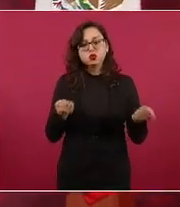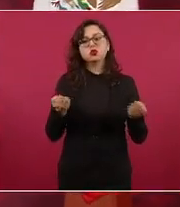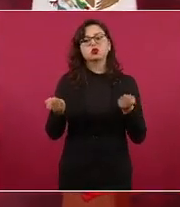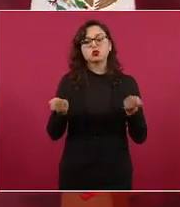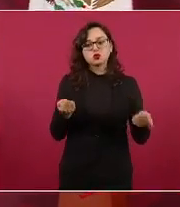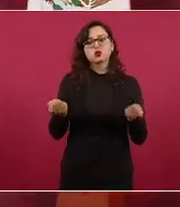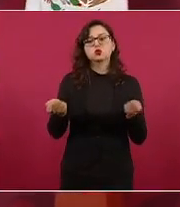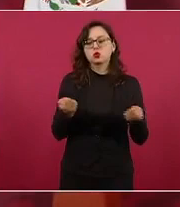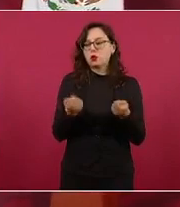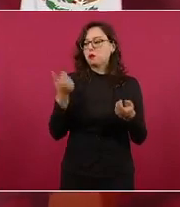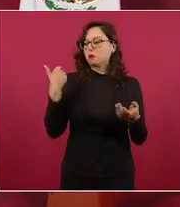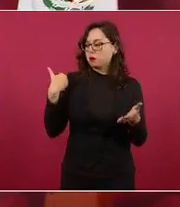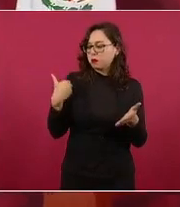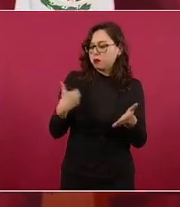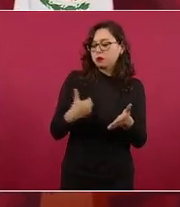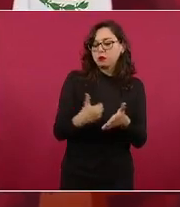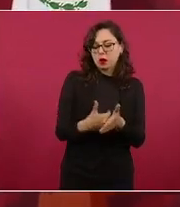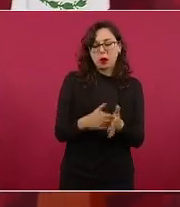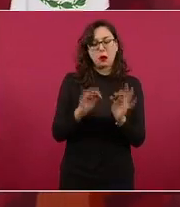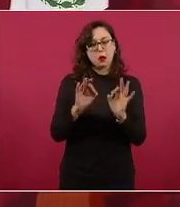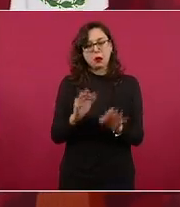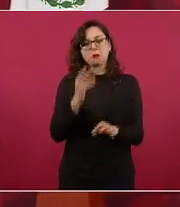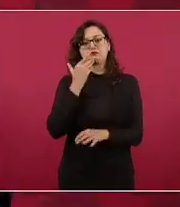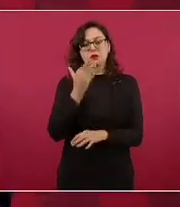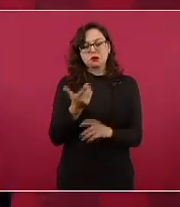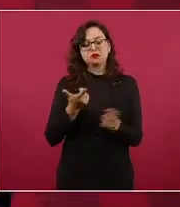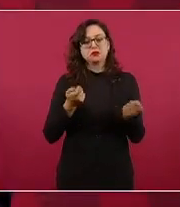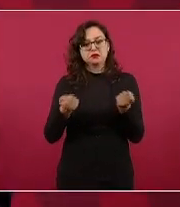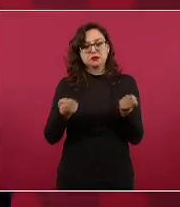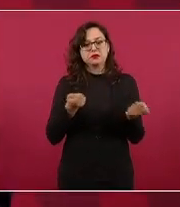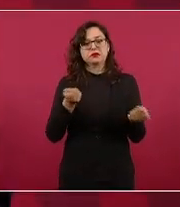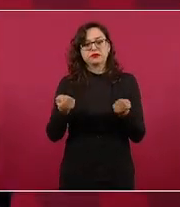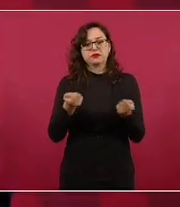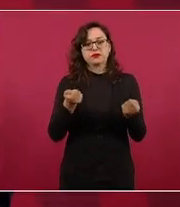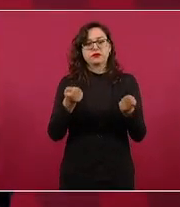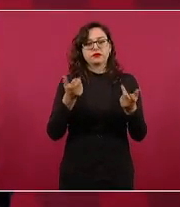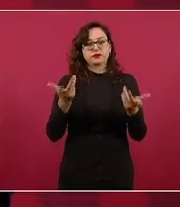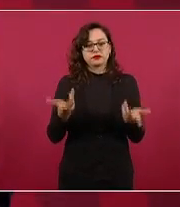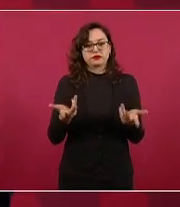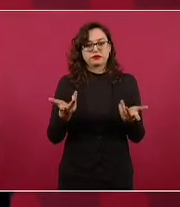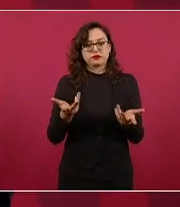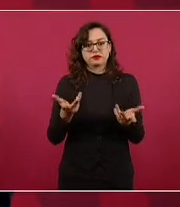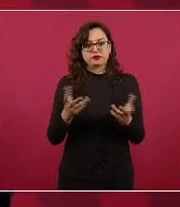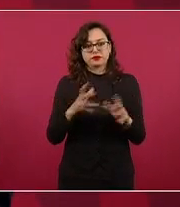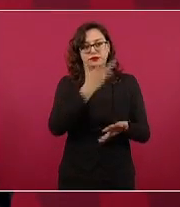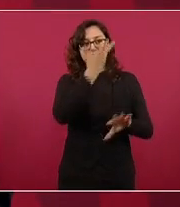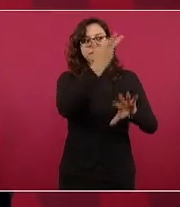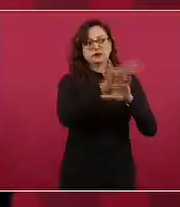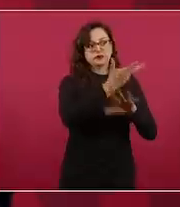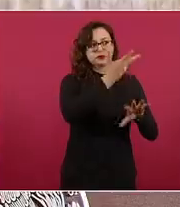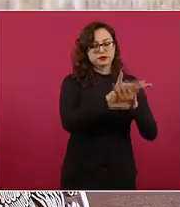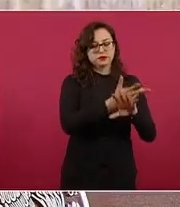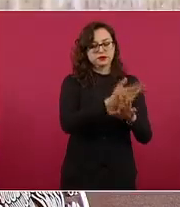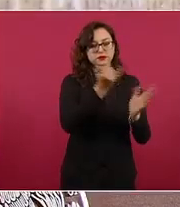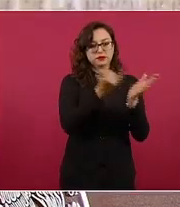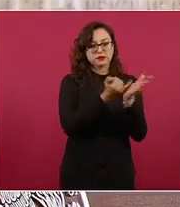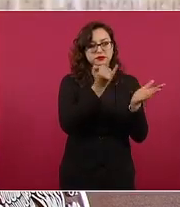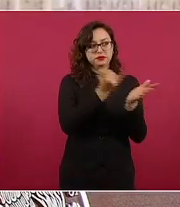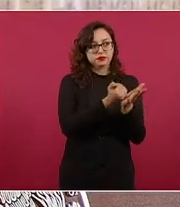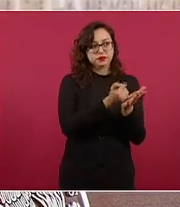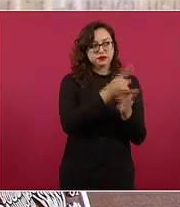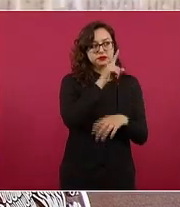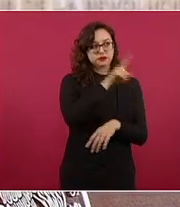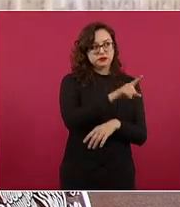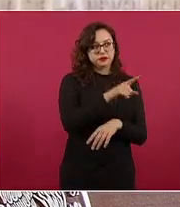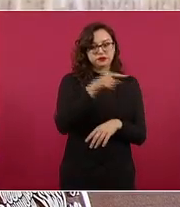casi un punto abajo de la inflación de Estados Unidos y